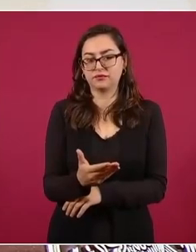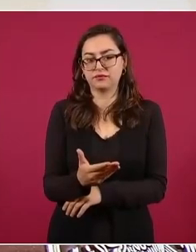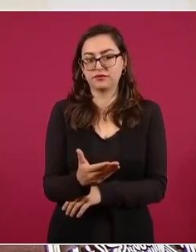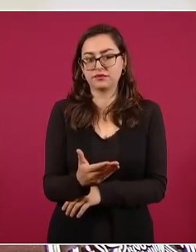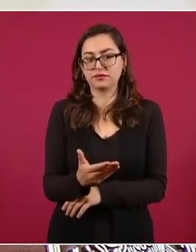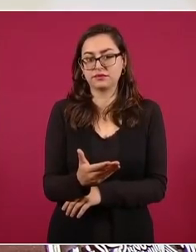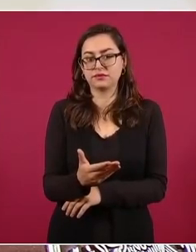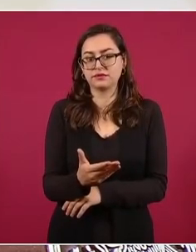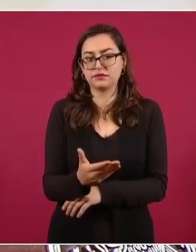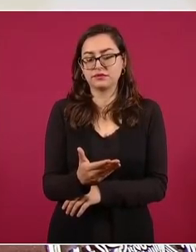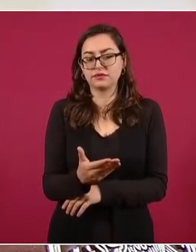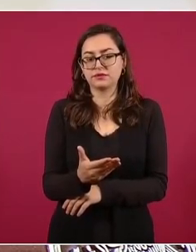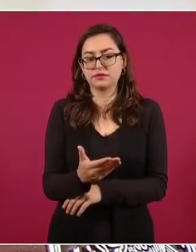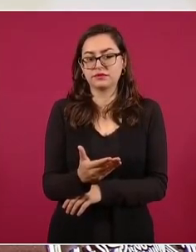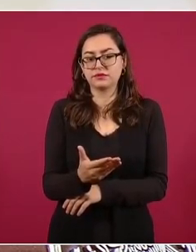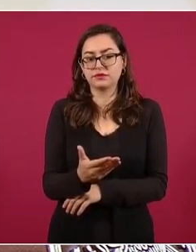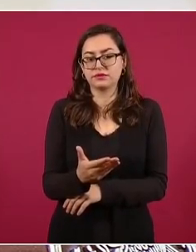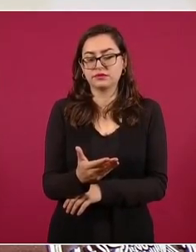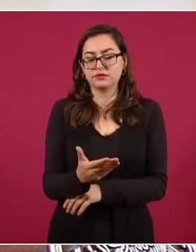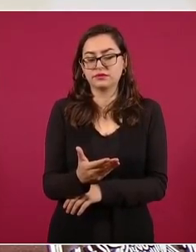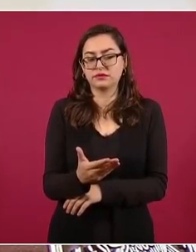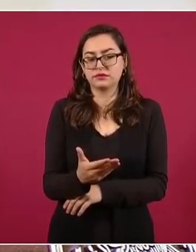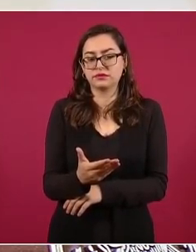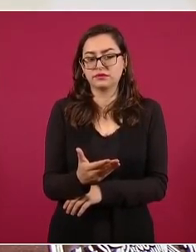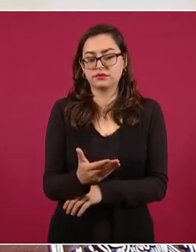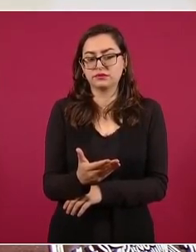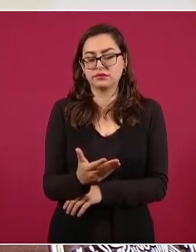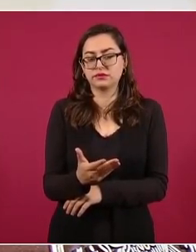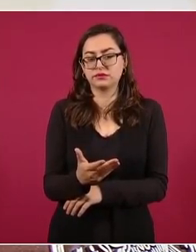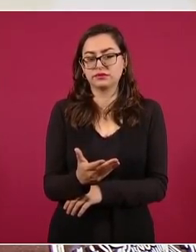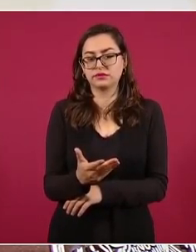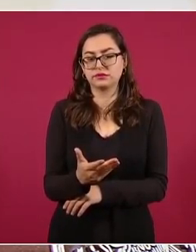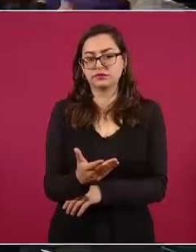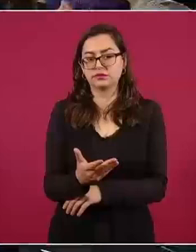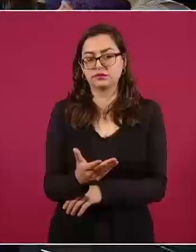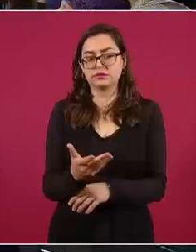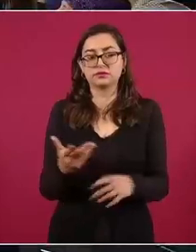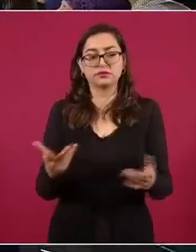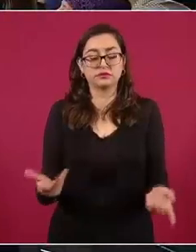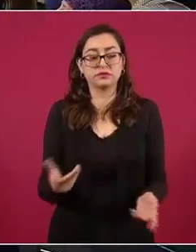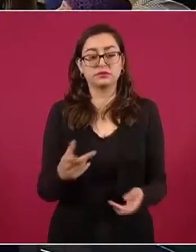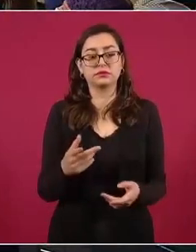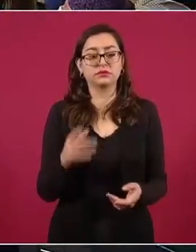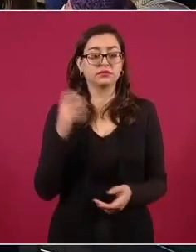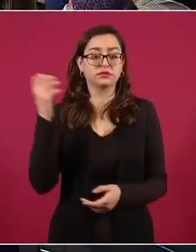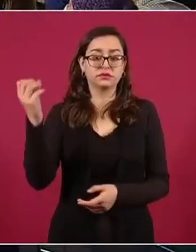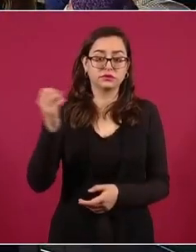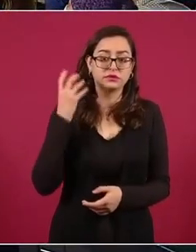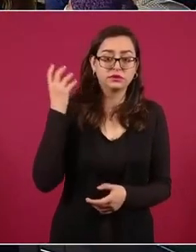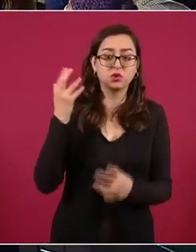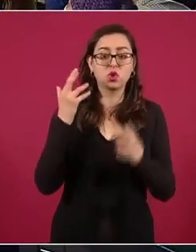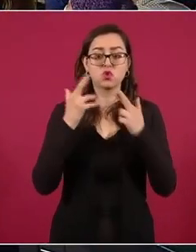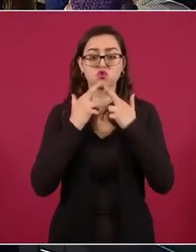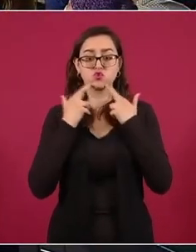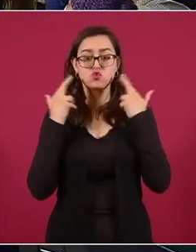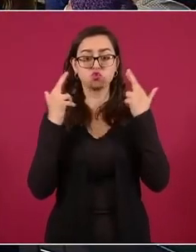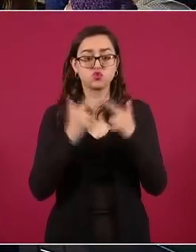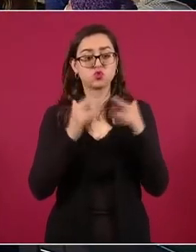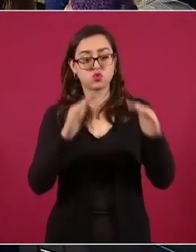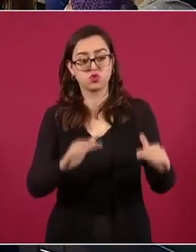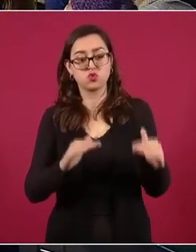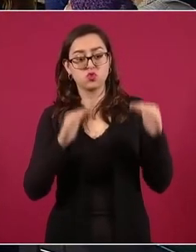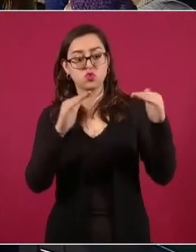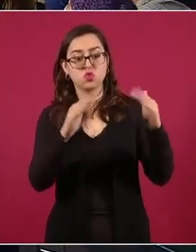la… El diálogo. El El diálogo. La reunión del más alto